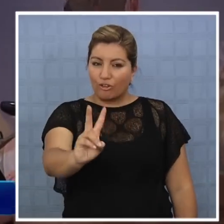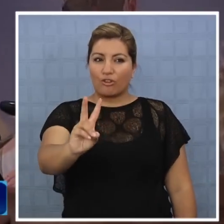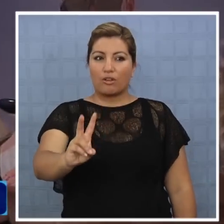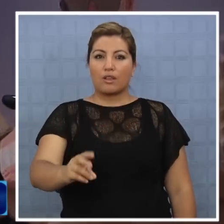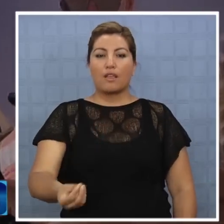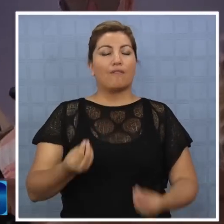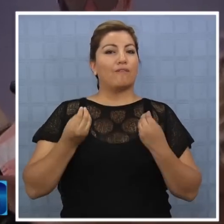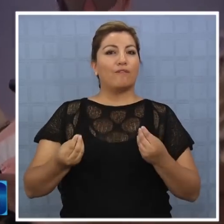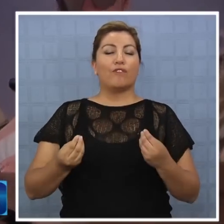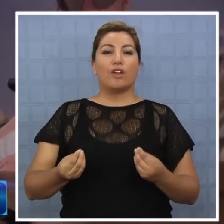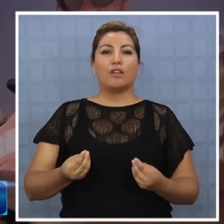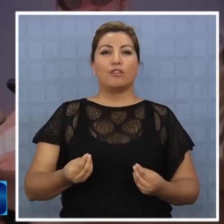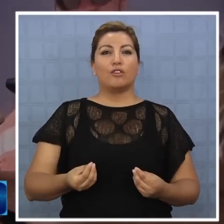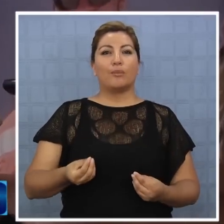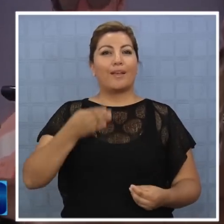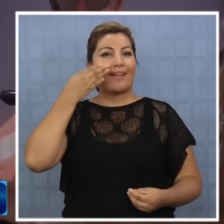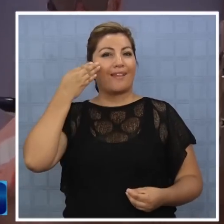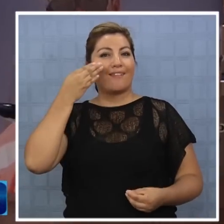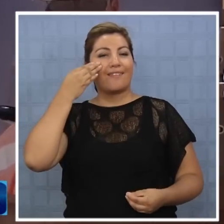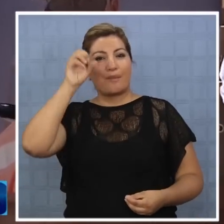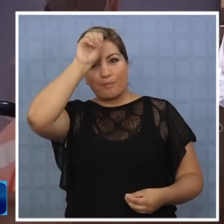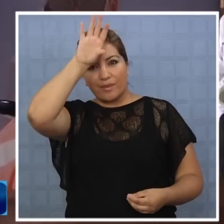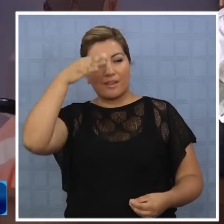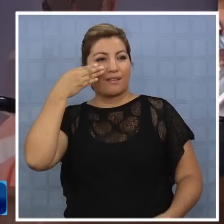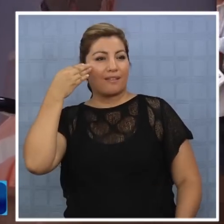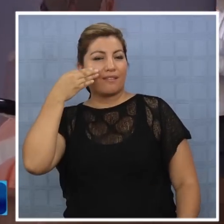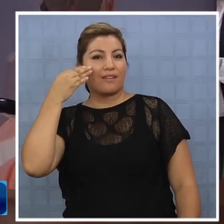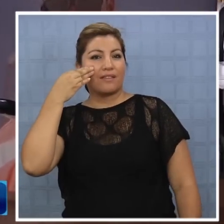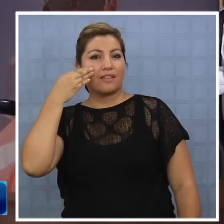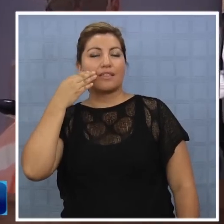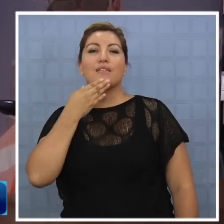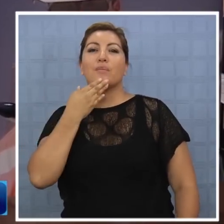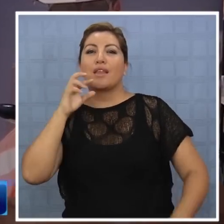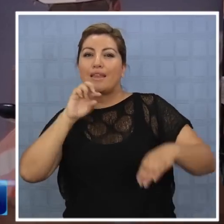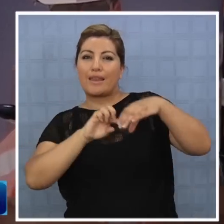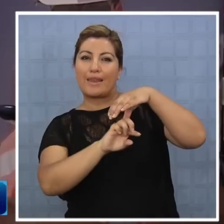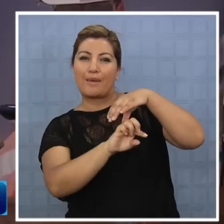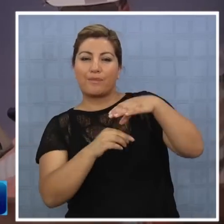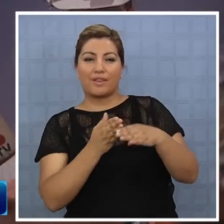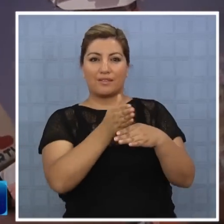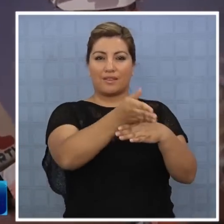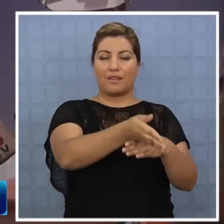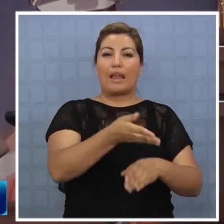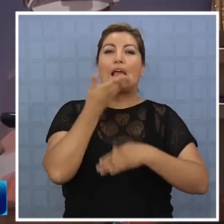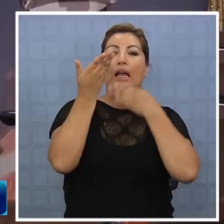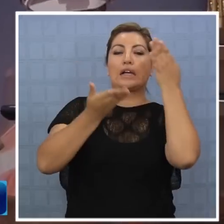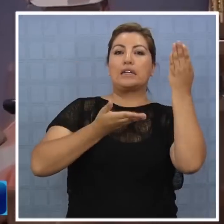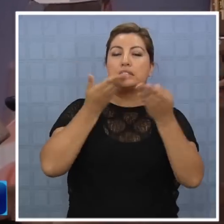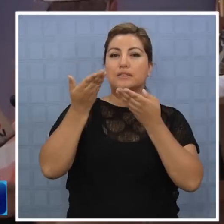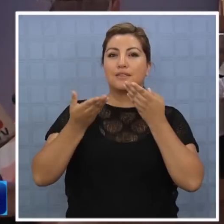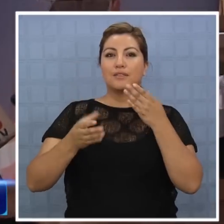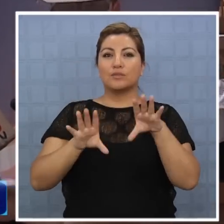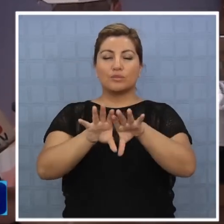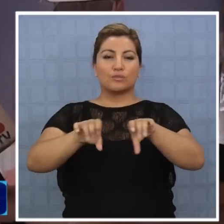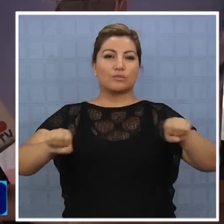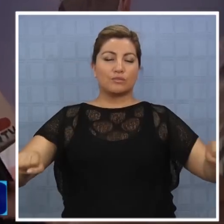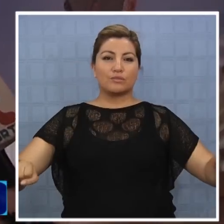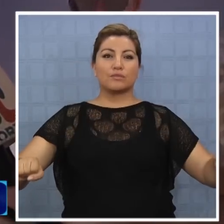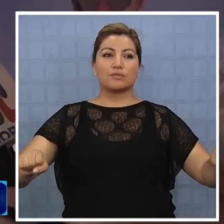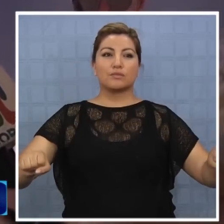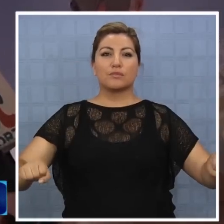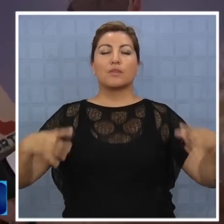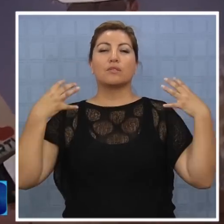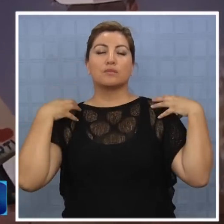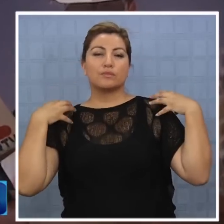Es un honor, es un privilegio para TEC, Quebrada Blanca, poderla tener acá y el hecho de que vaya a Pica, vaya hasta Pica a cantar, es un